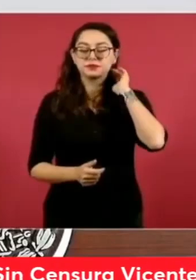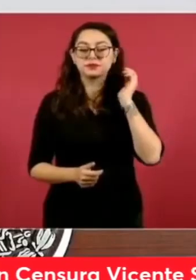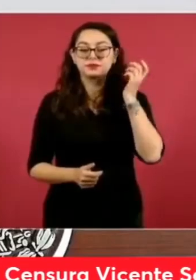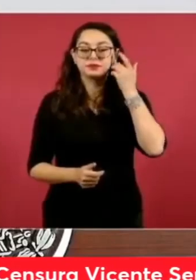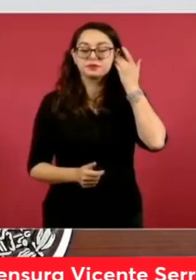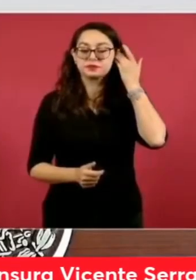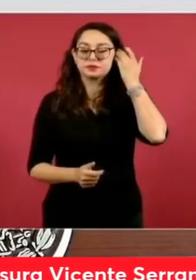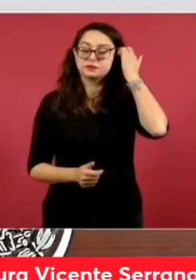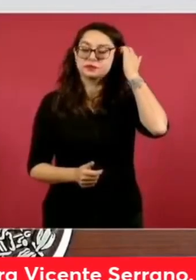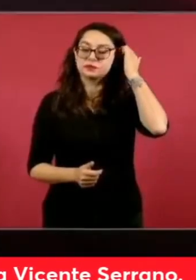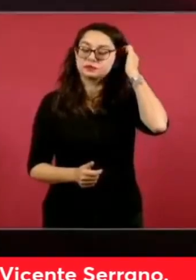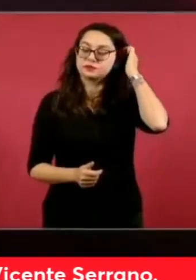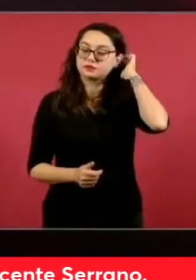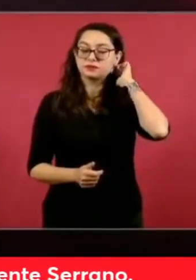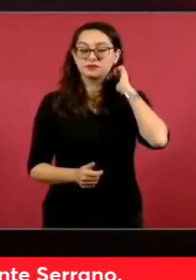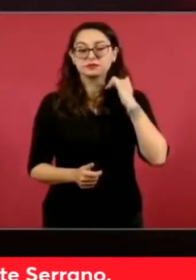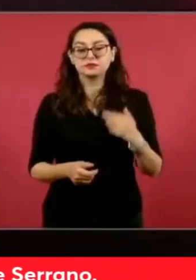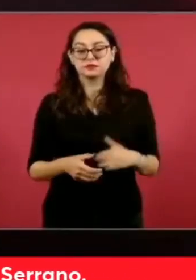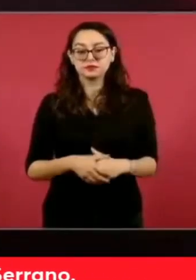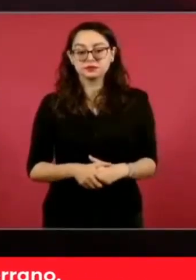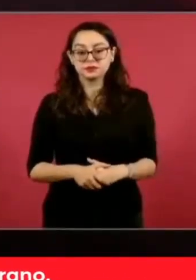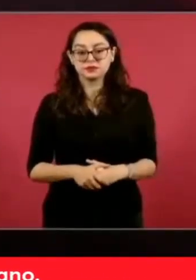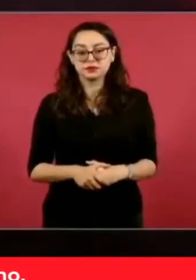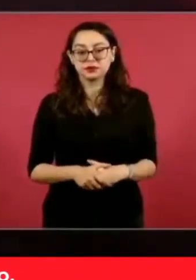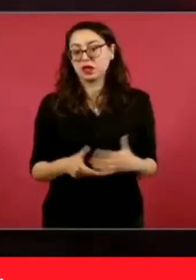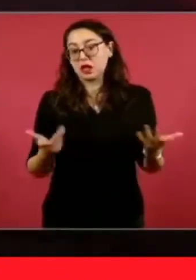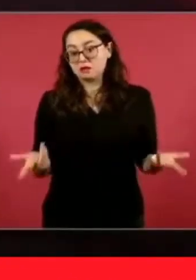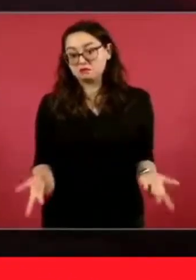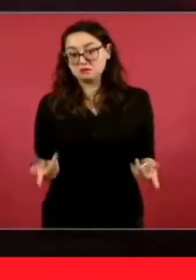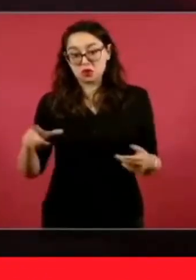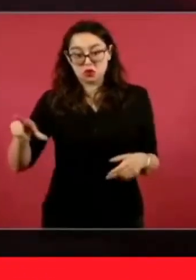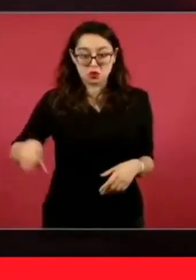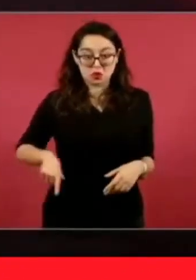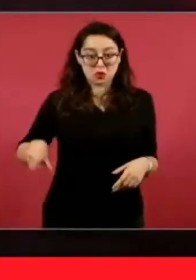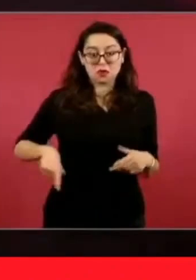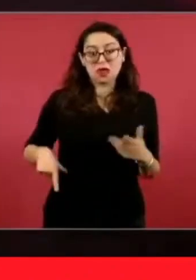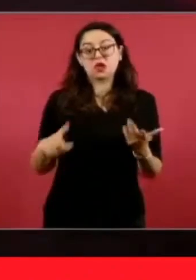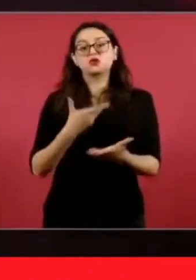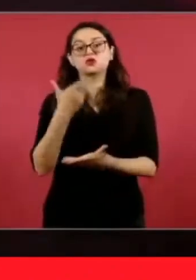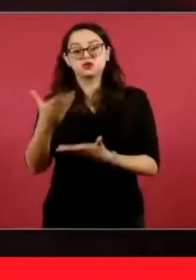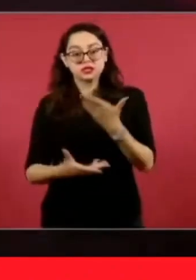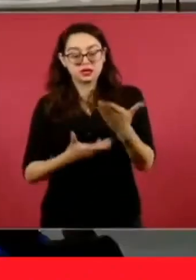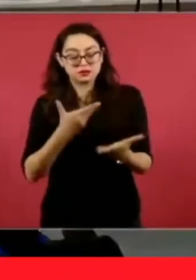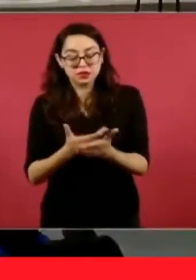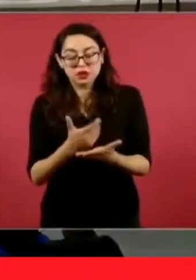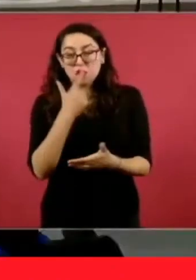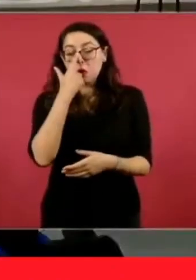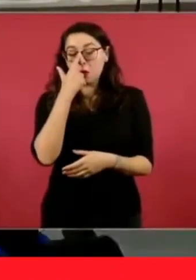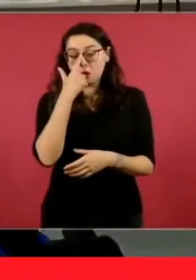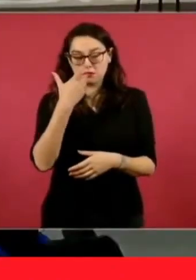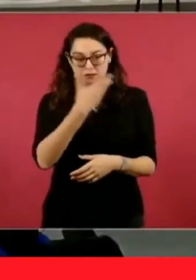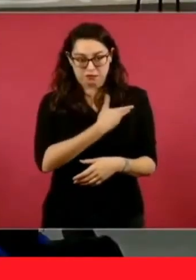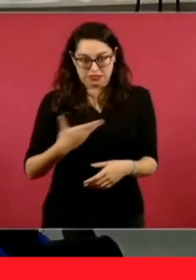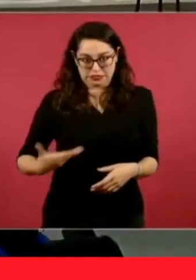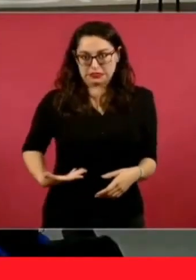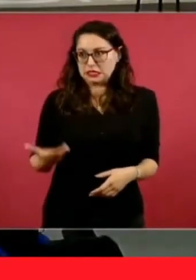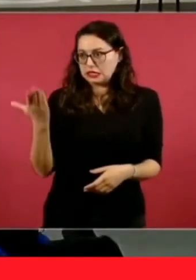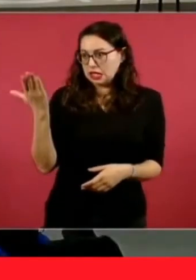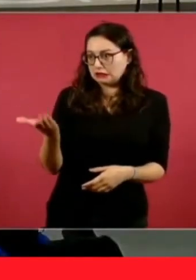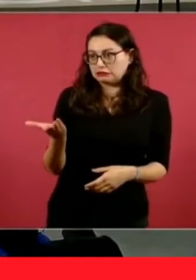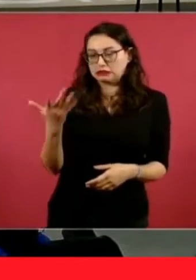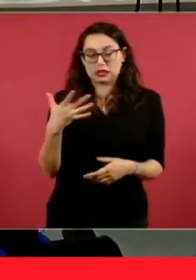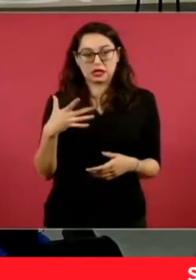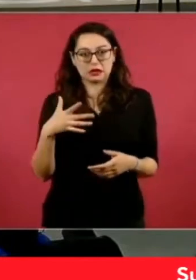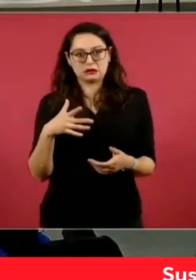intervención indebida de personas, servidoras públicas, en especial del titular del Ejecutivo